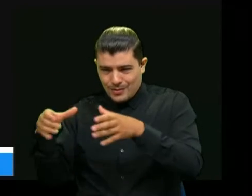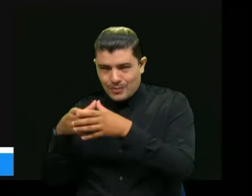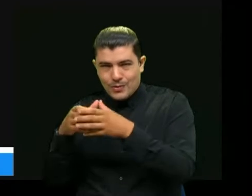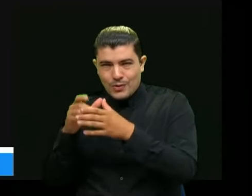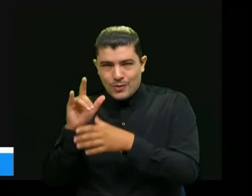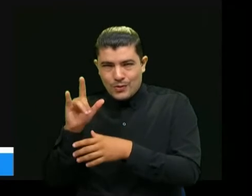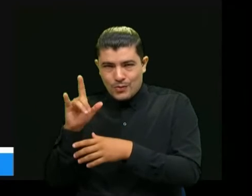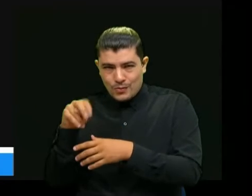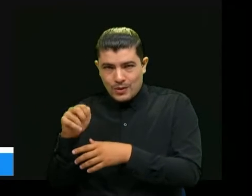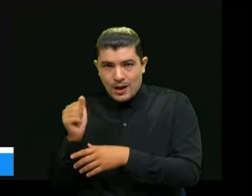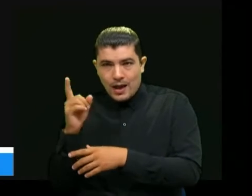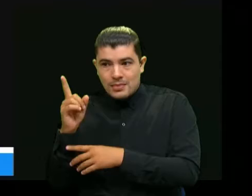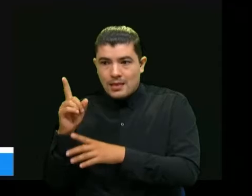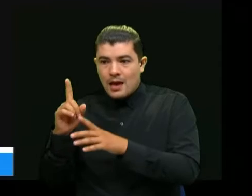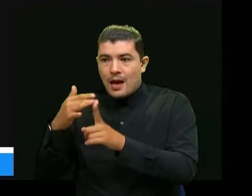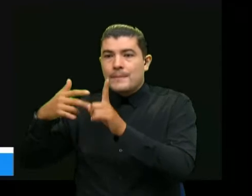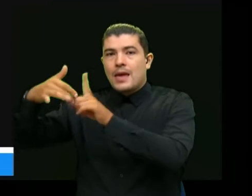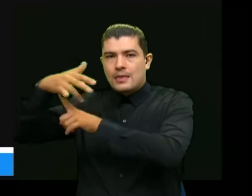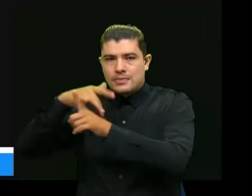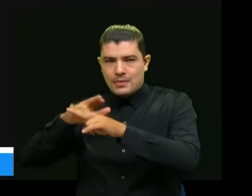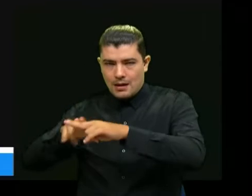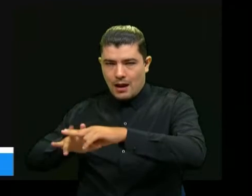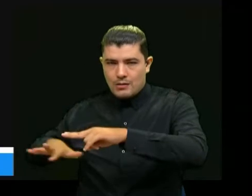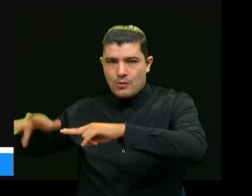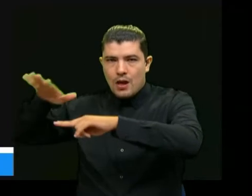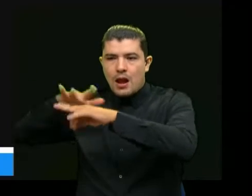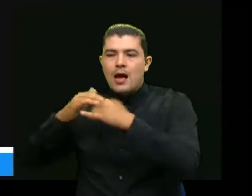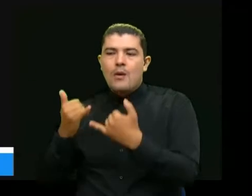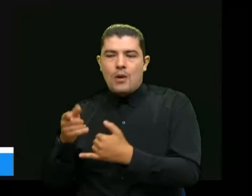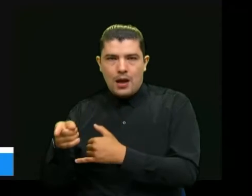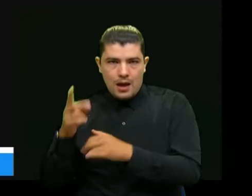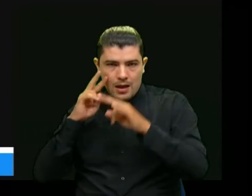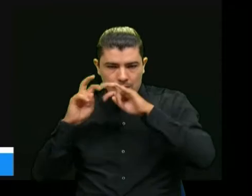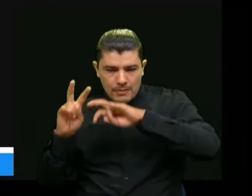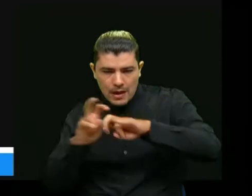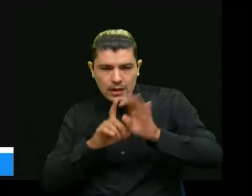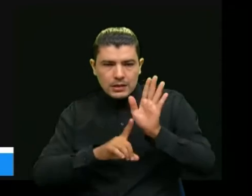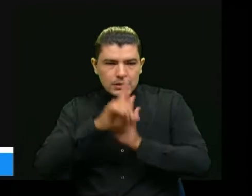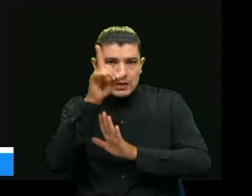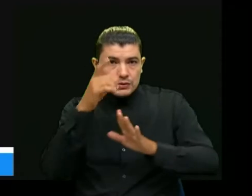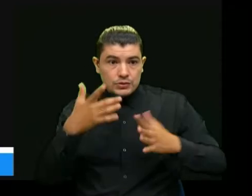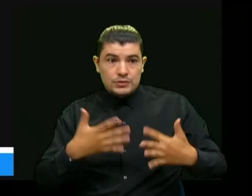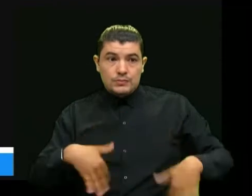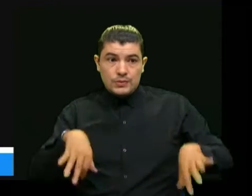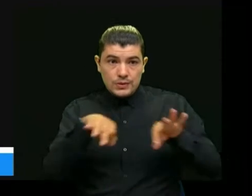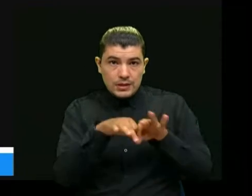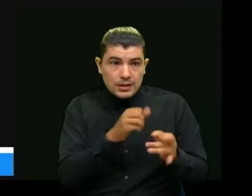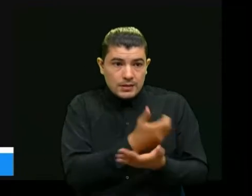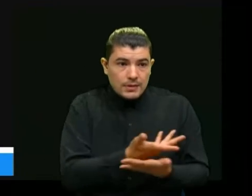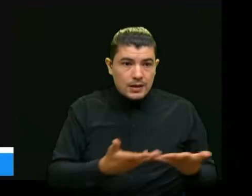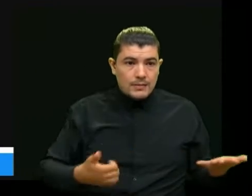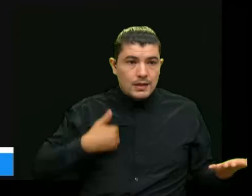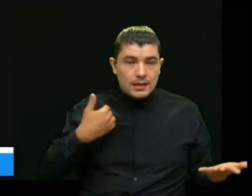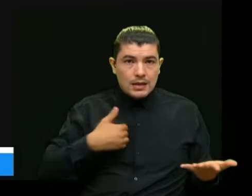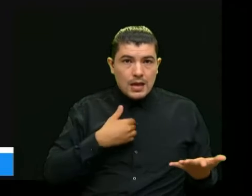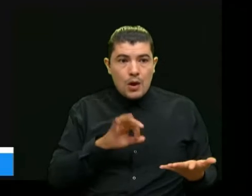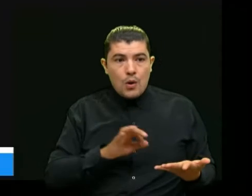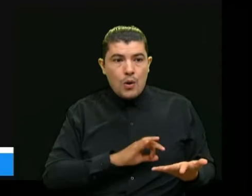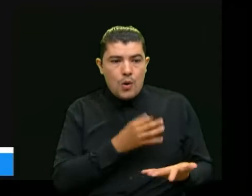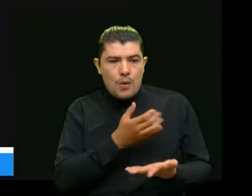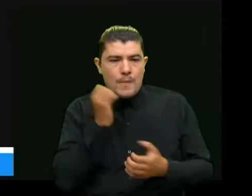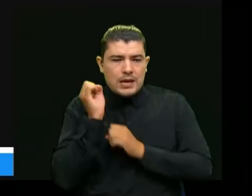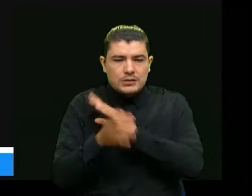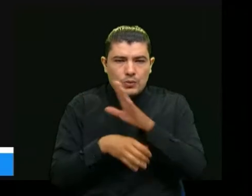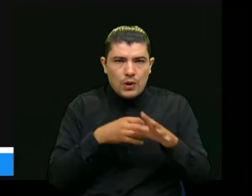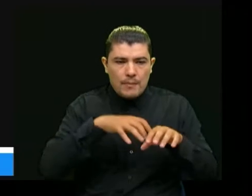explorando y desarrollando proyectos muy importantes de aprovechamiento de recursos de residuos de